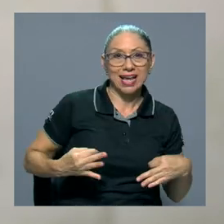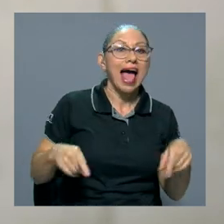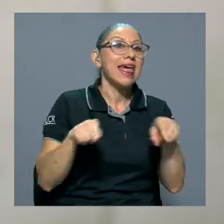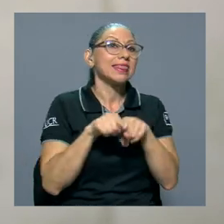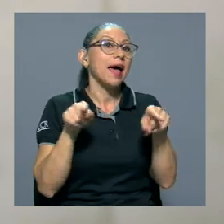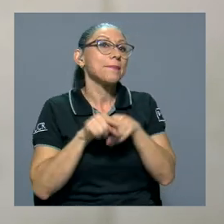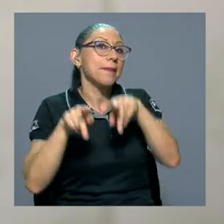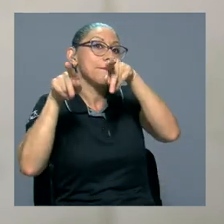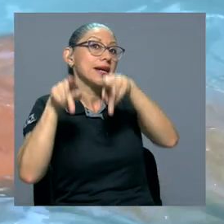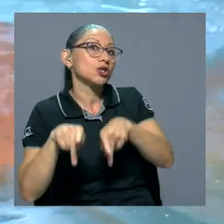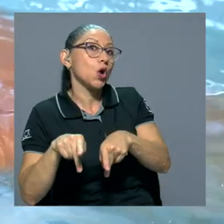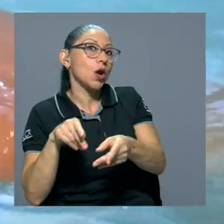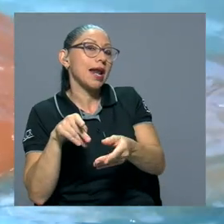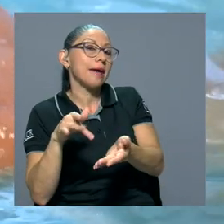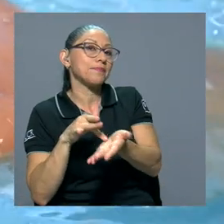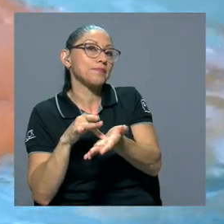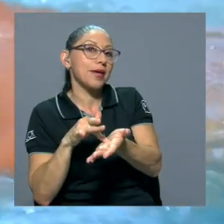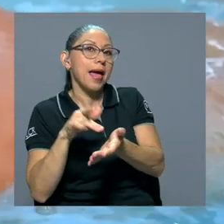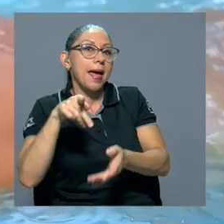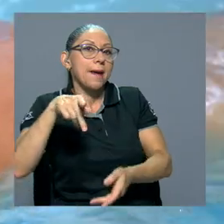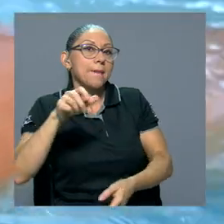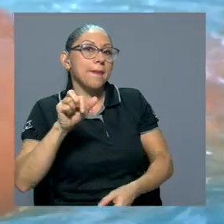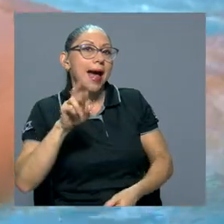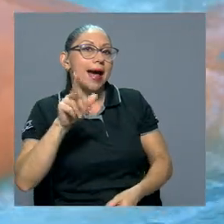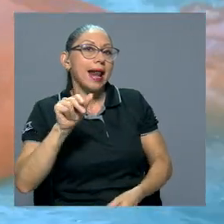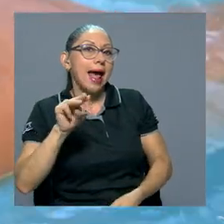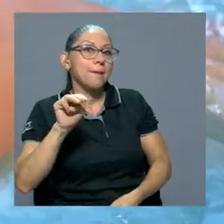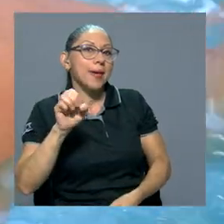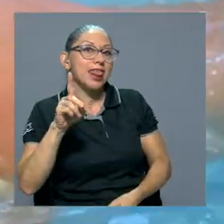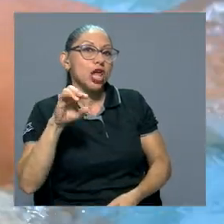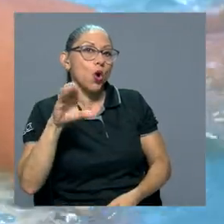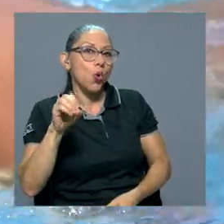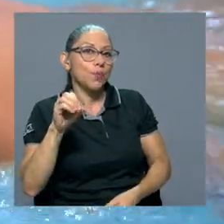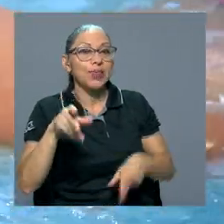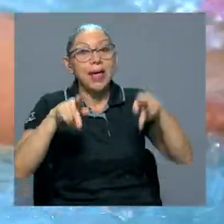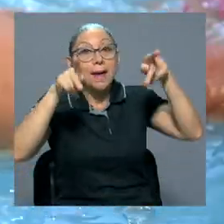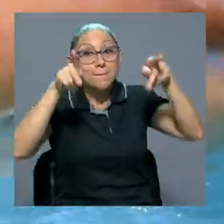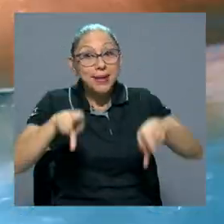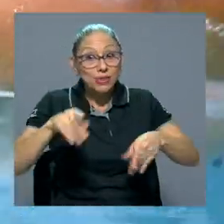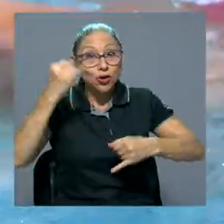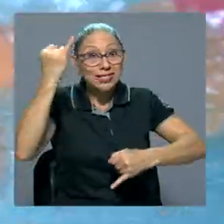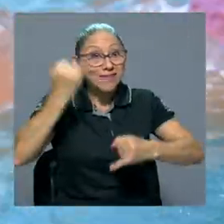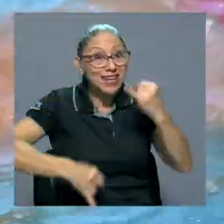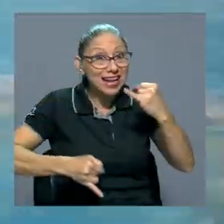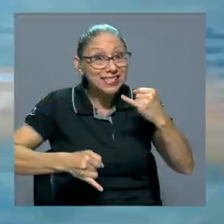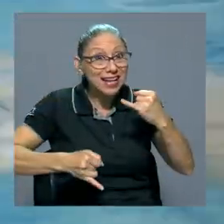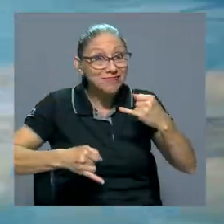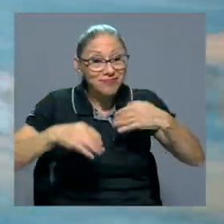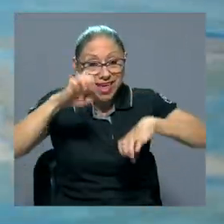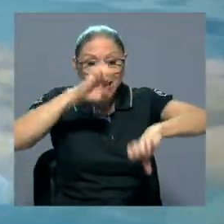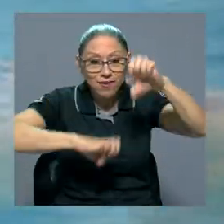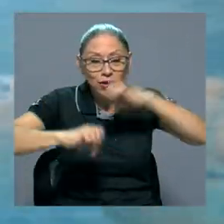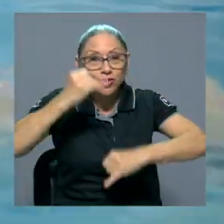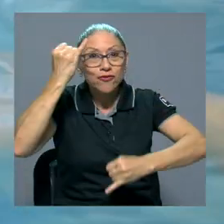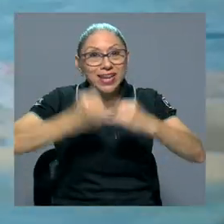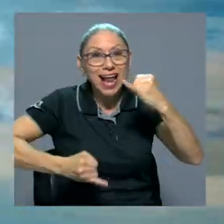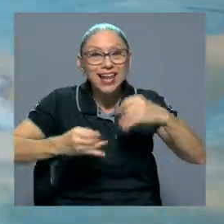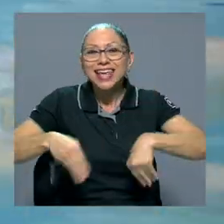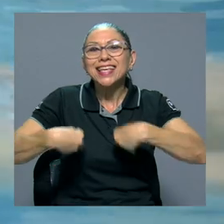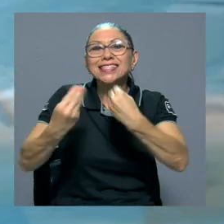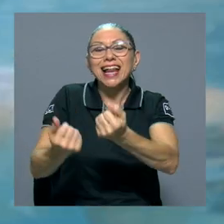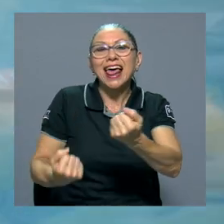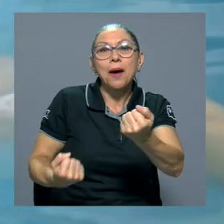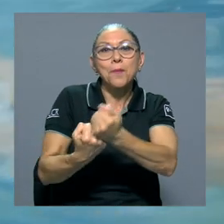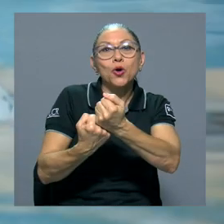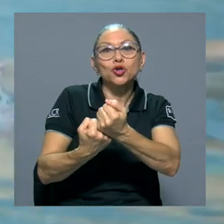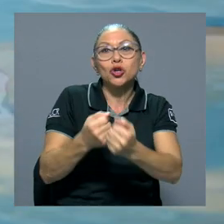paramédico. Las personas que finalizan, se les hace una evaluación final y se les dan los apoyos para que ellos